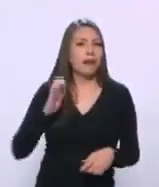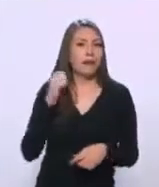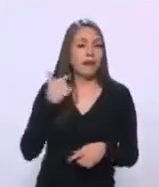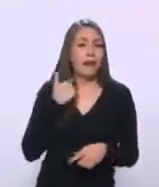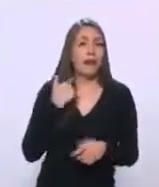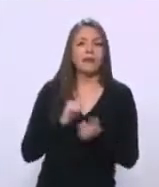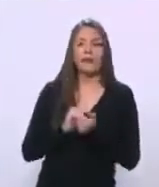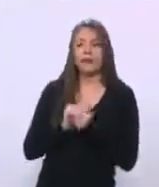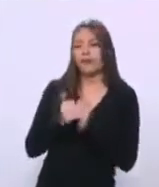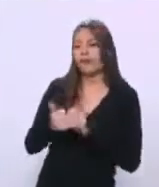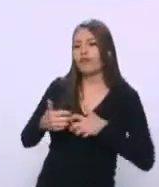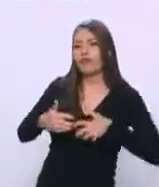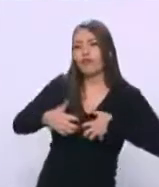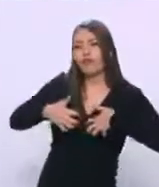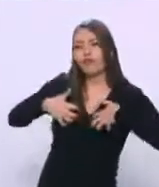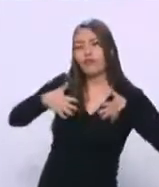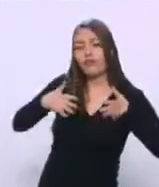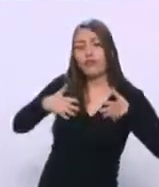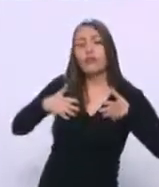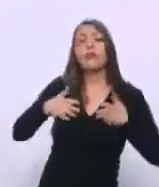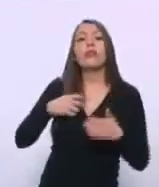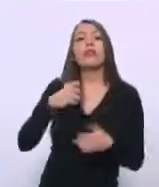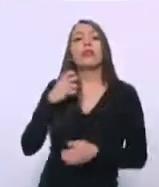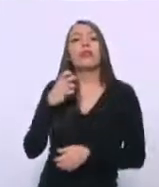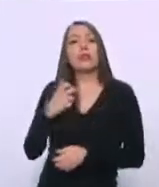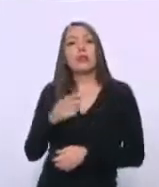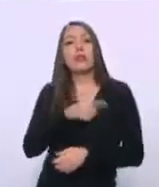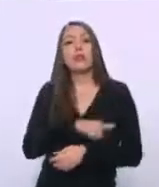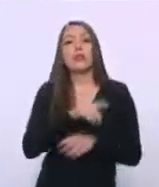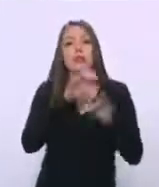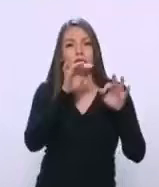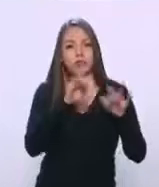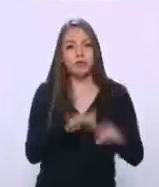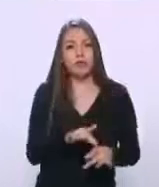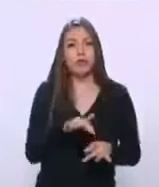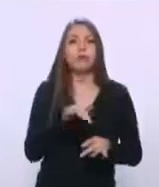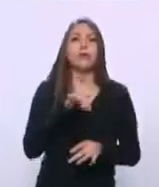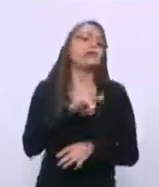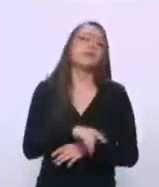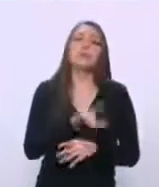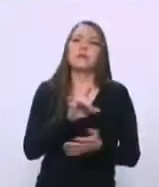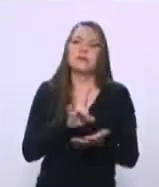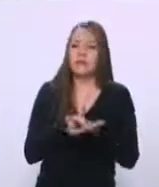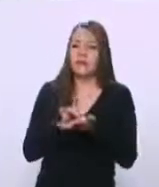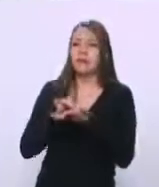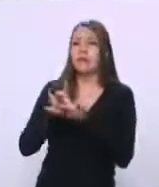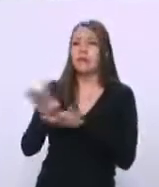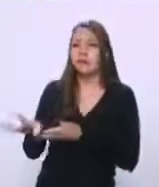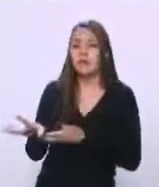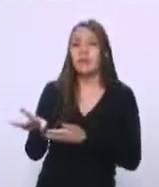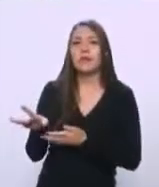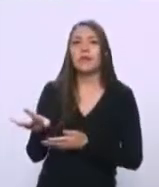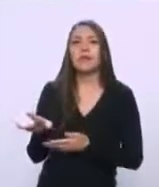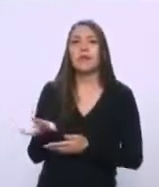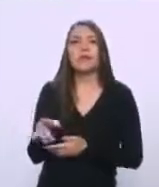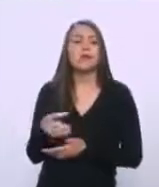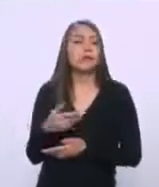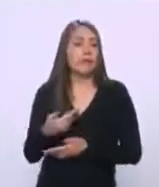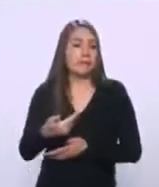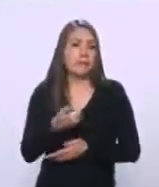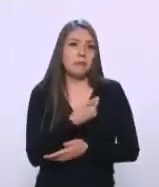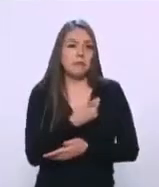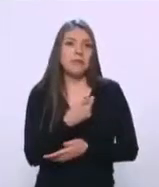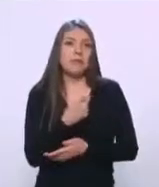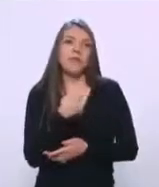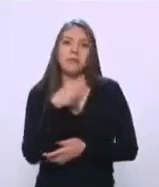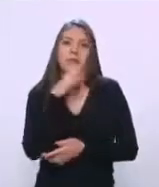y mandó a través de un enviado, que si no puedo comentar quién fue, me lo pidió y yo, me parece que